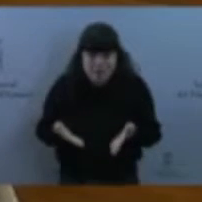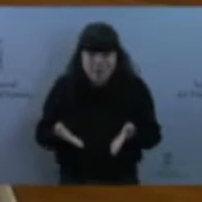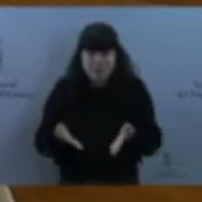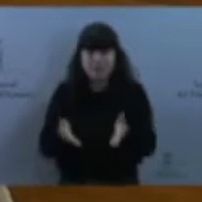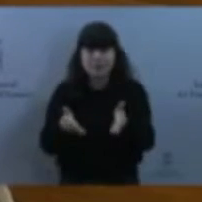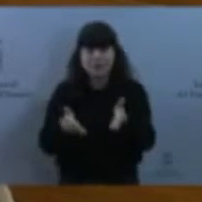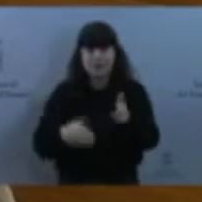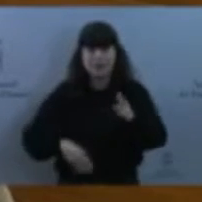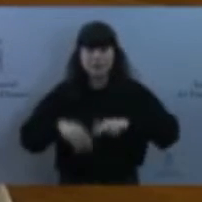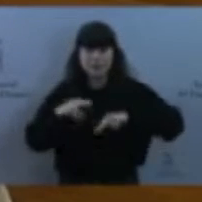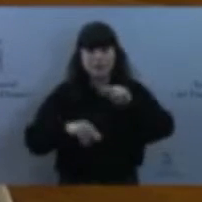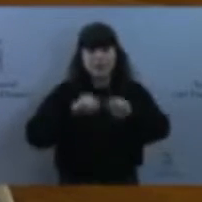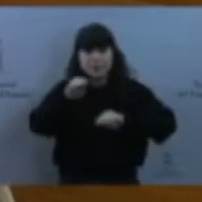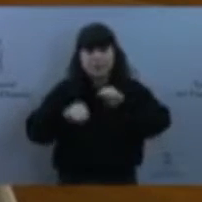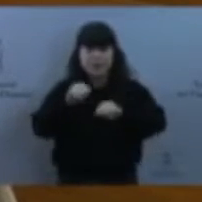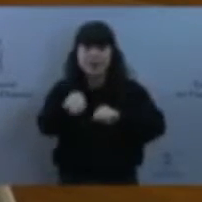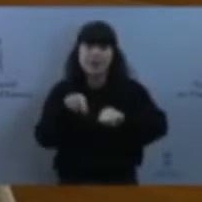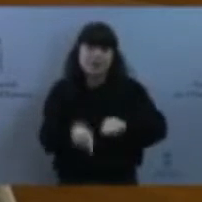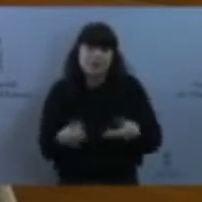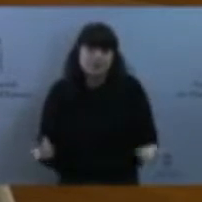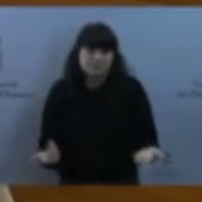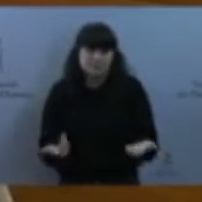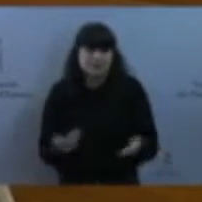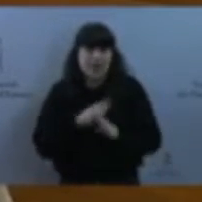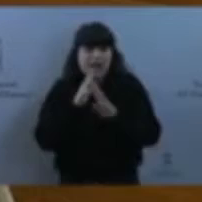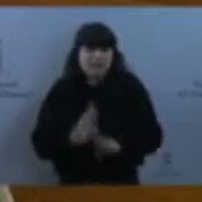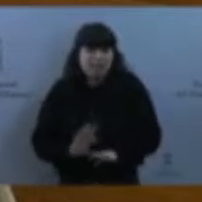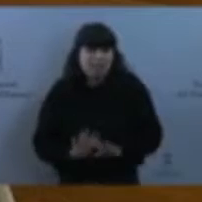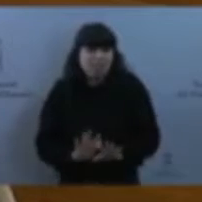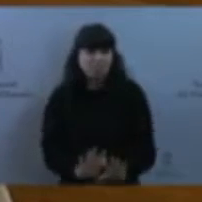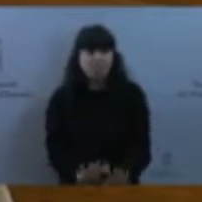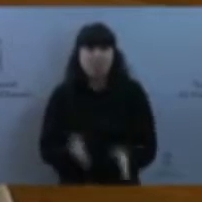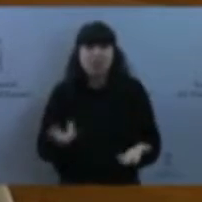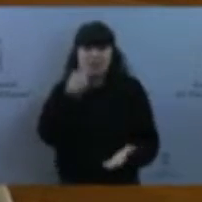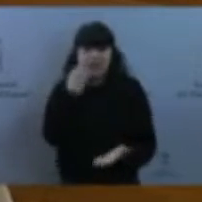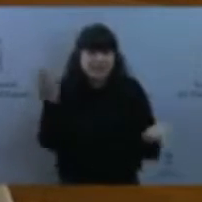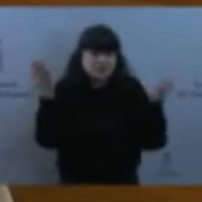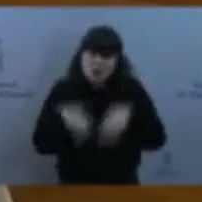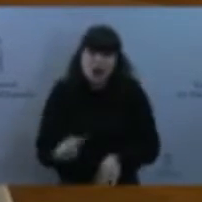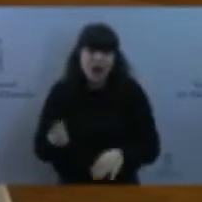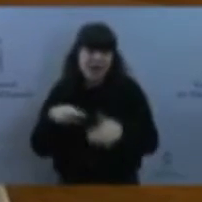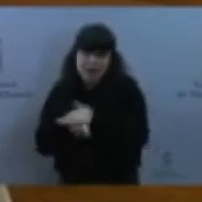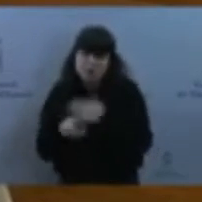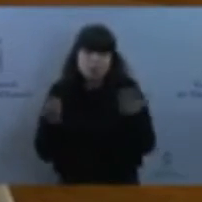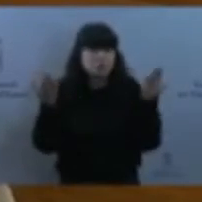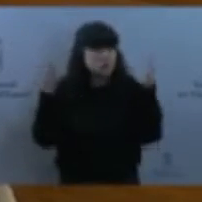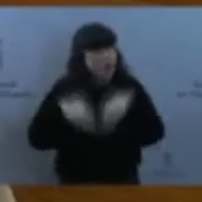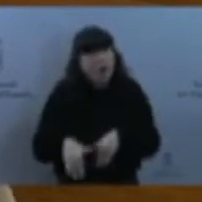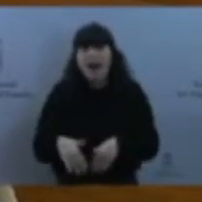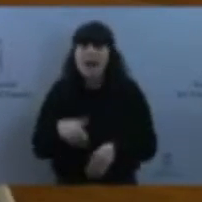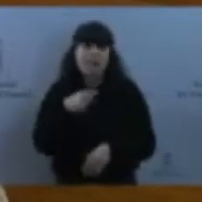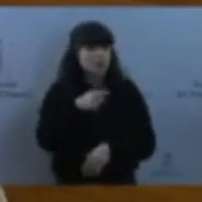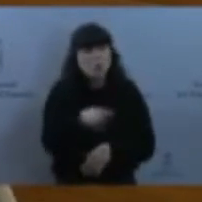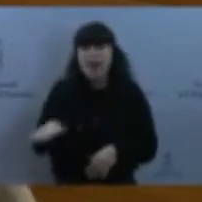que denotan dejadez, la falta de interés, la falta de medios, la falta de hacer bien las cosas en una comarca para la que perdieron, como ya he dicho, la